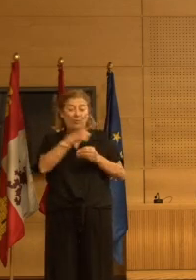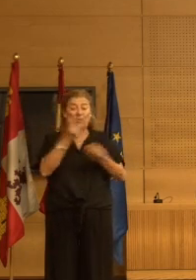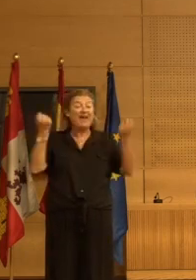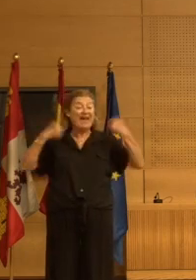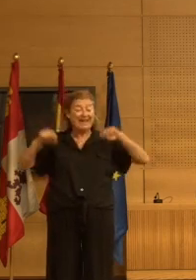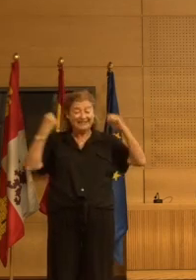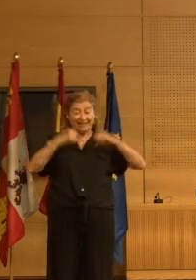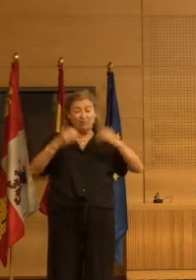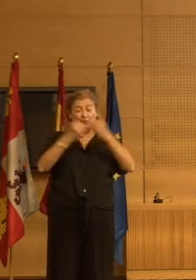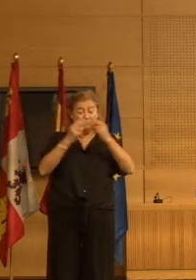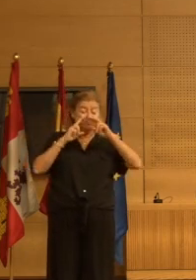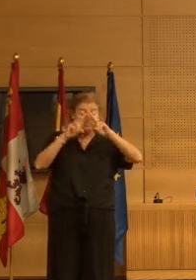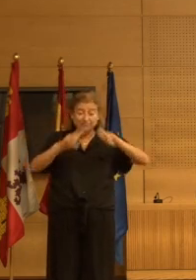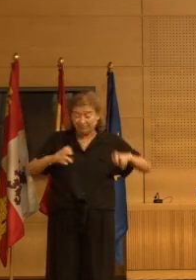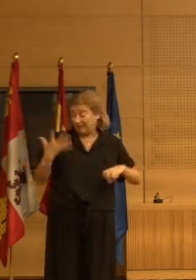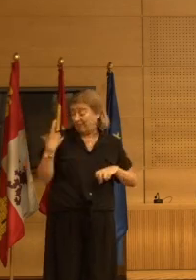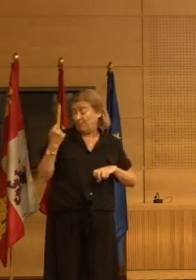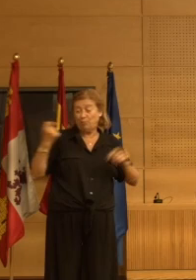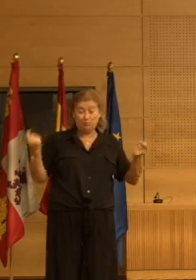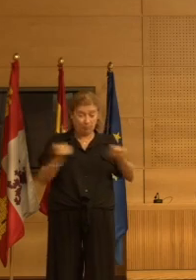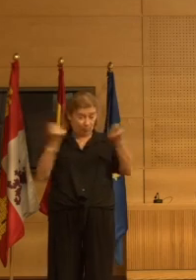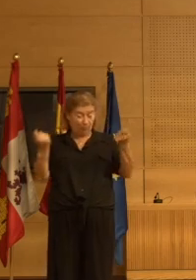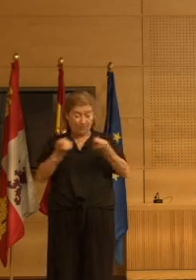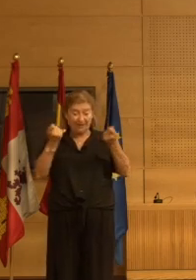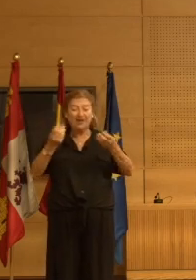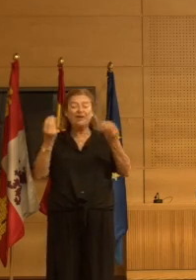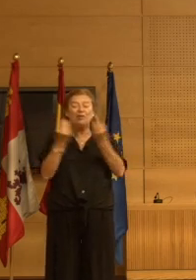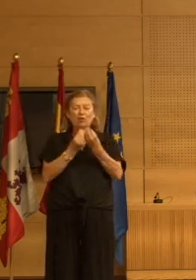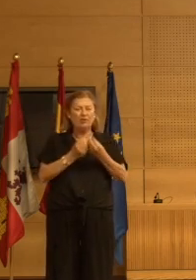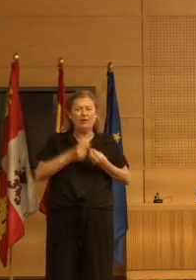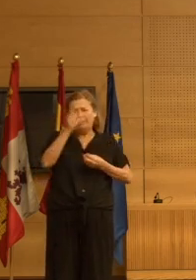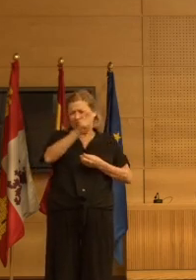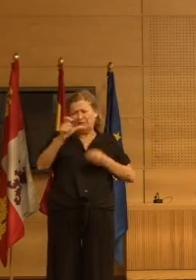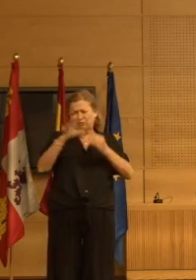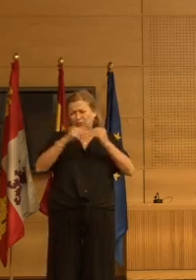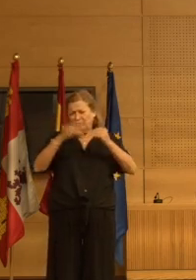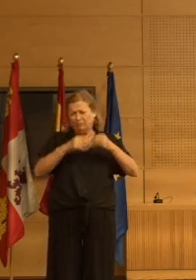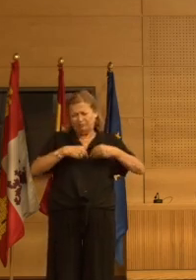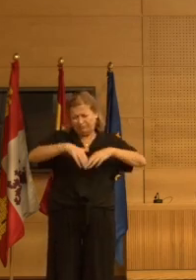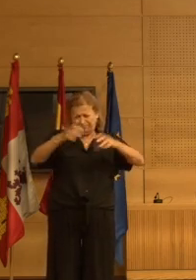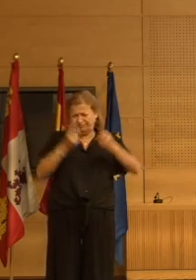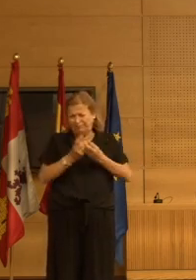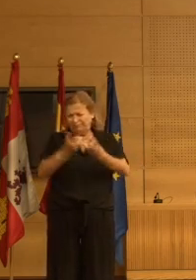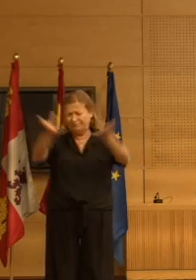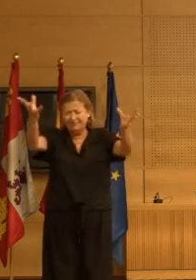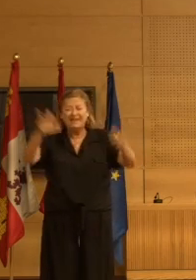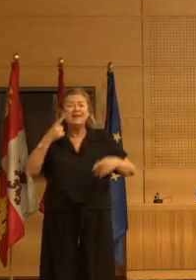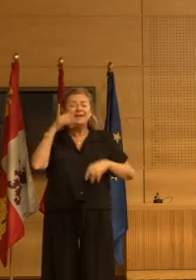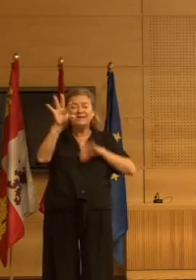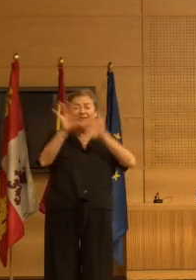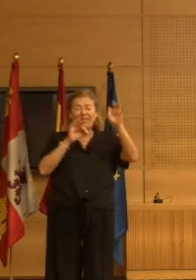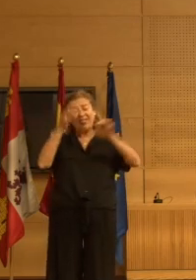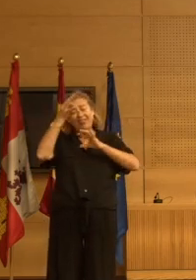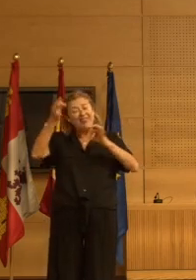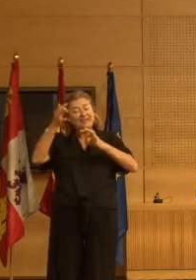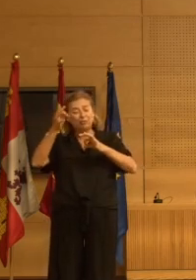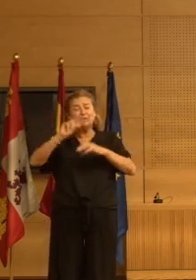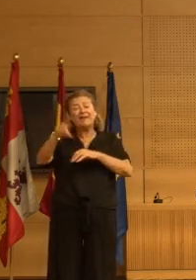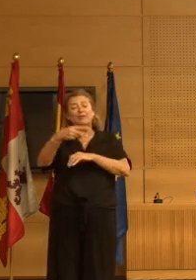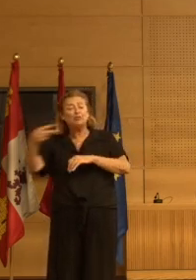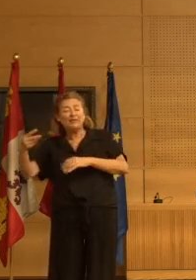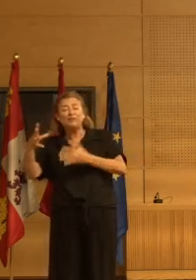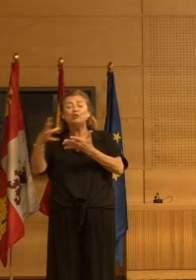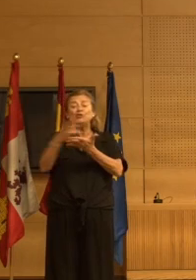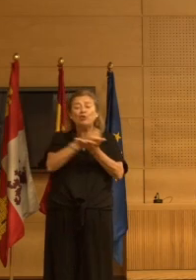bueno, de un metanálisis muy recientemente publicado con miles de pacientes en el que han cogido los datos, los resultados